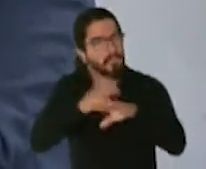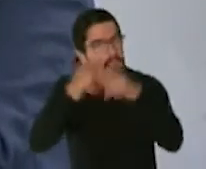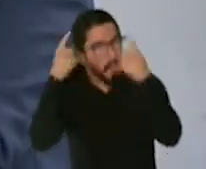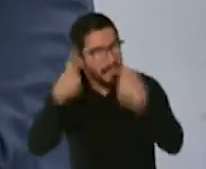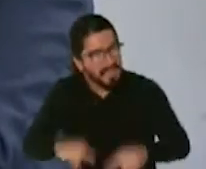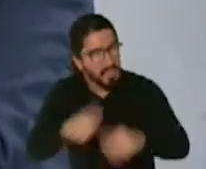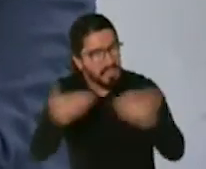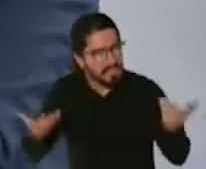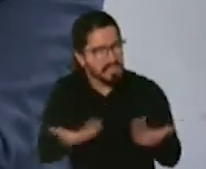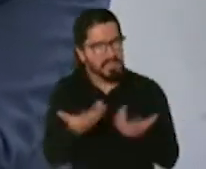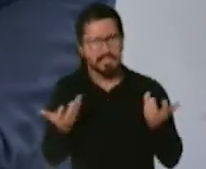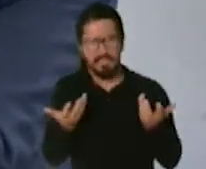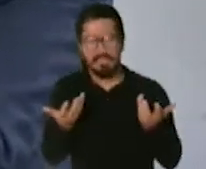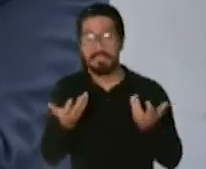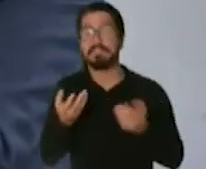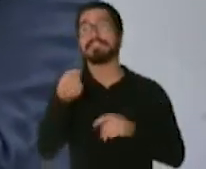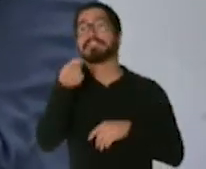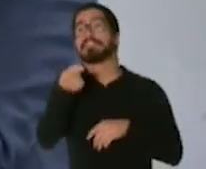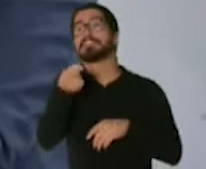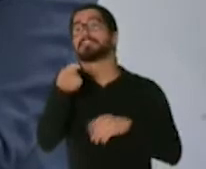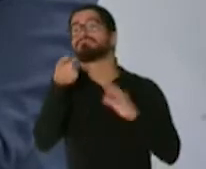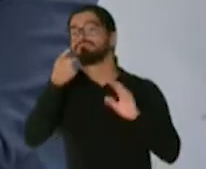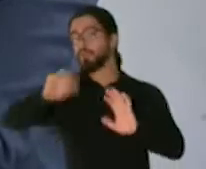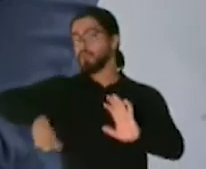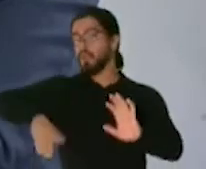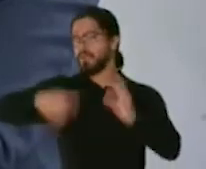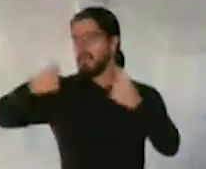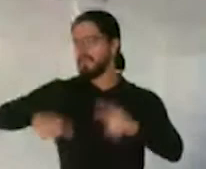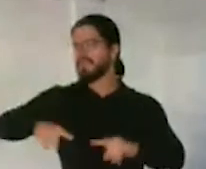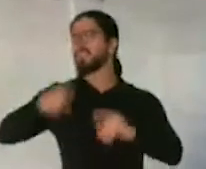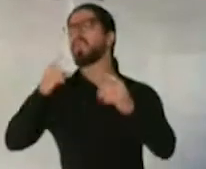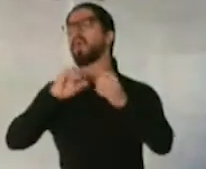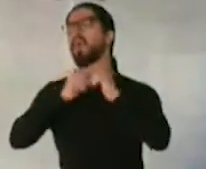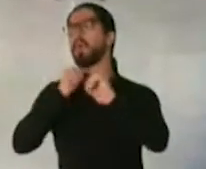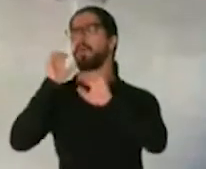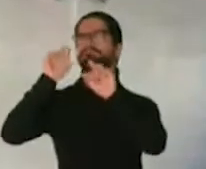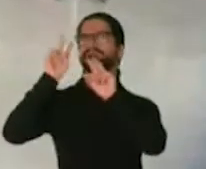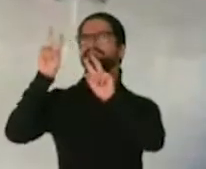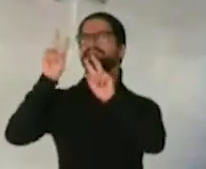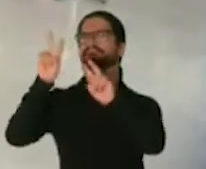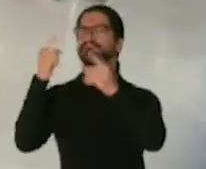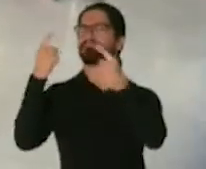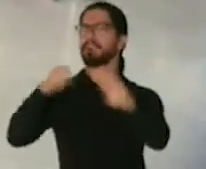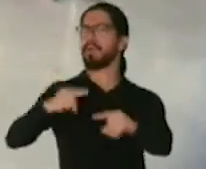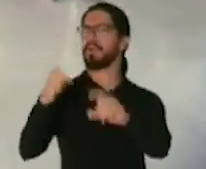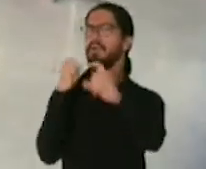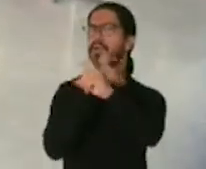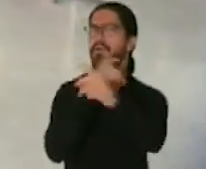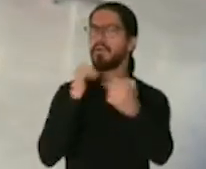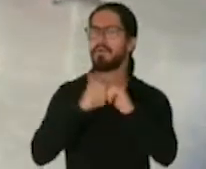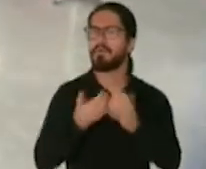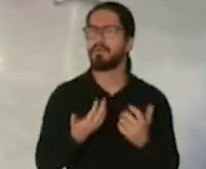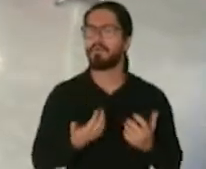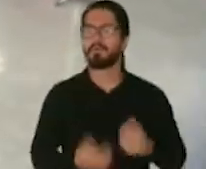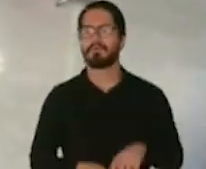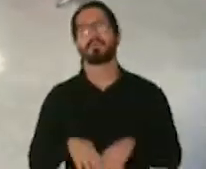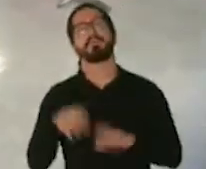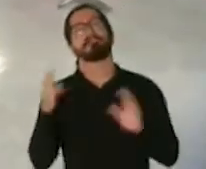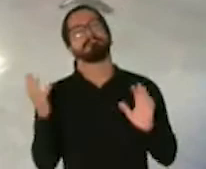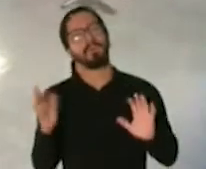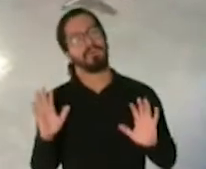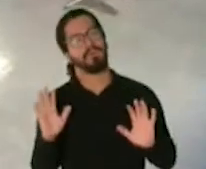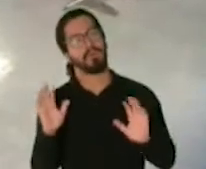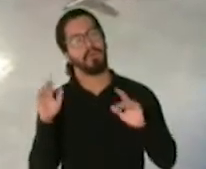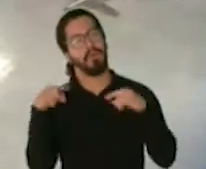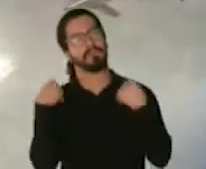¿cómo complica eso de alguna manera la distribución de la vacuna? mira ahora mismo si siempre la influenza va a estar pero gracias a Dios